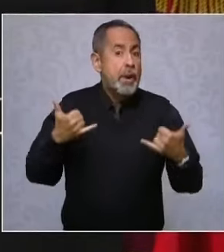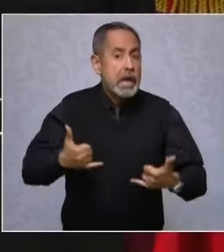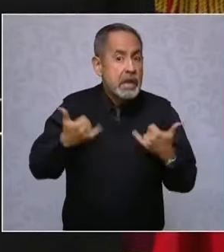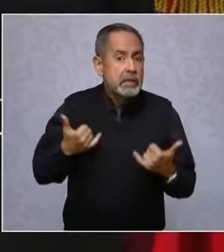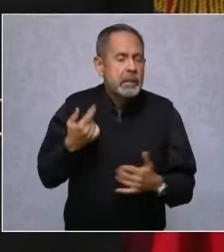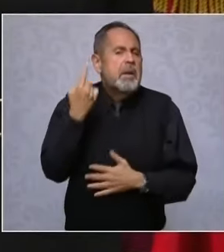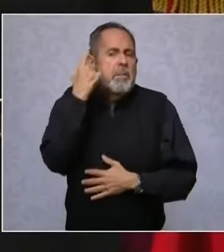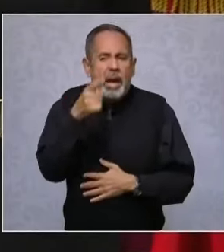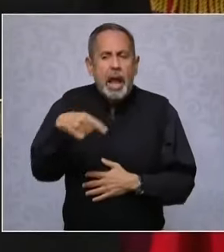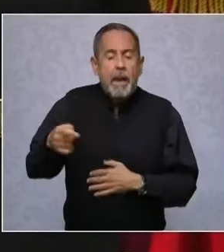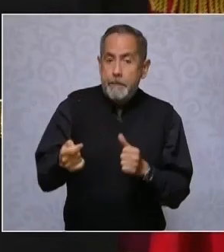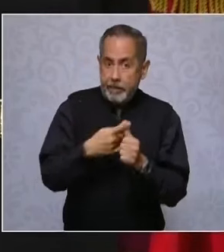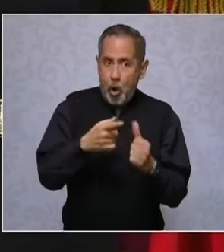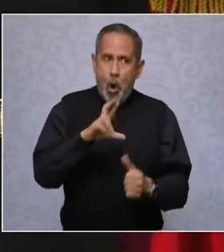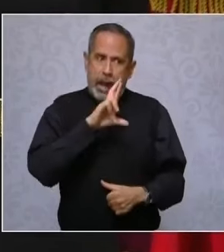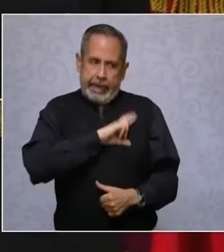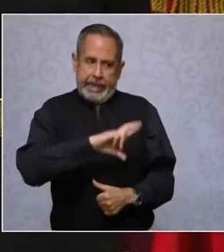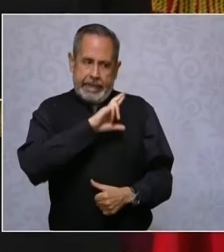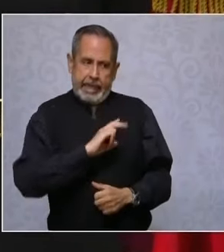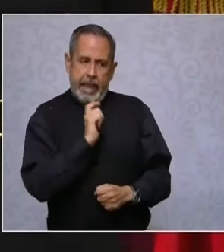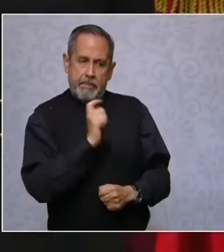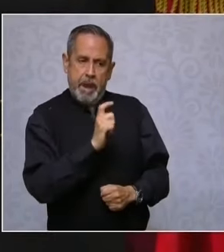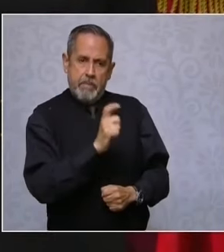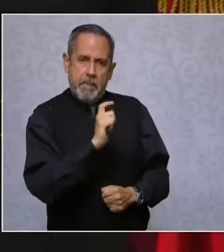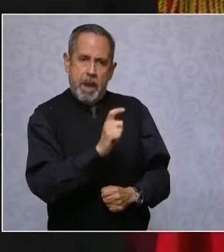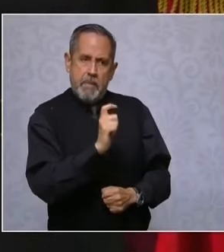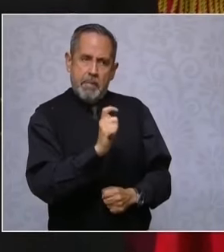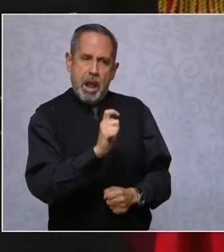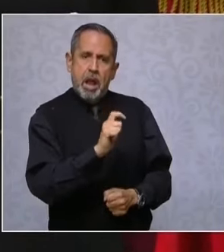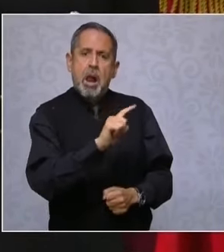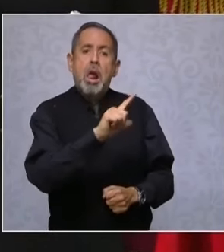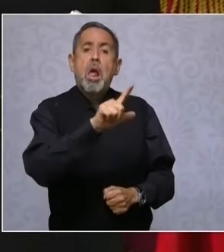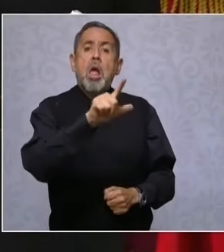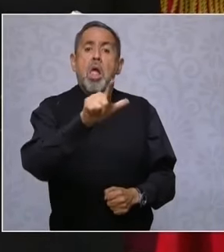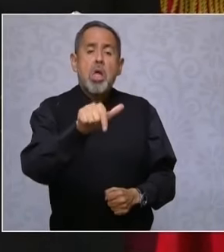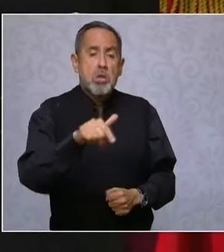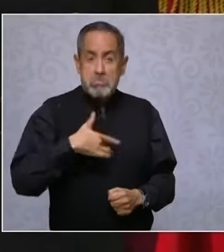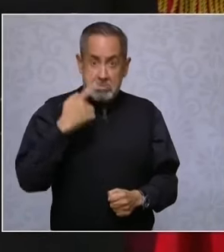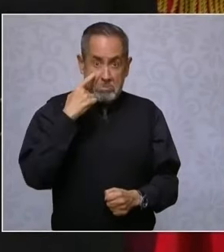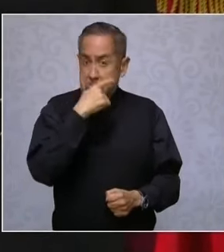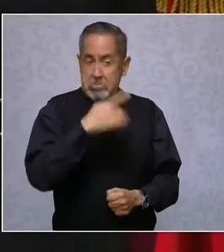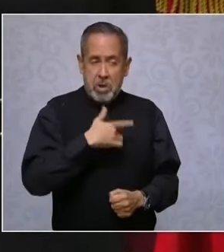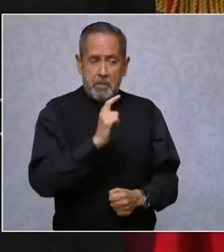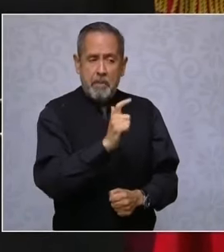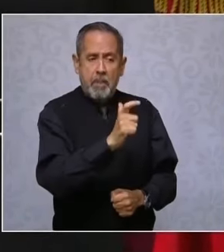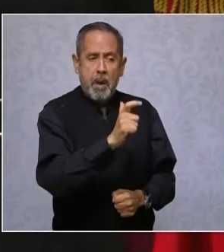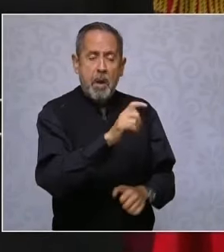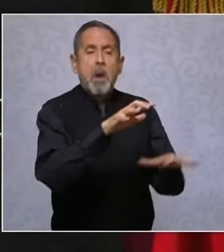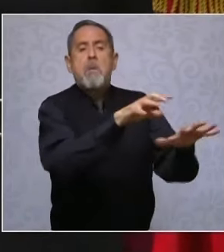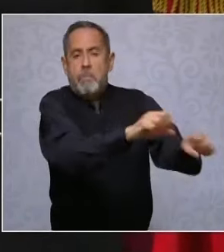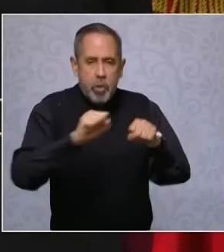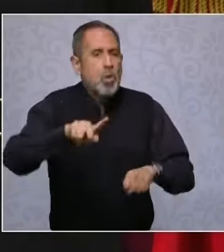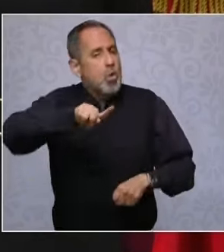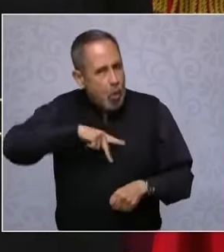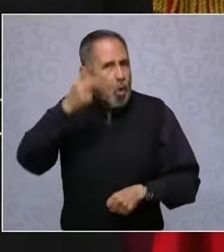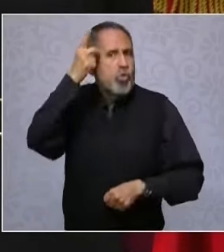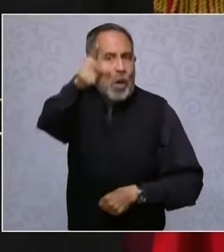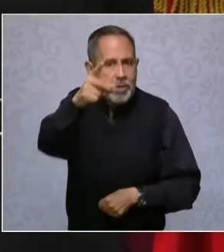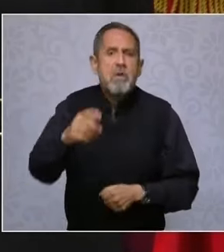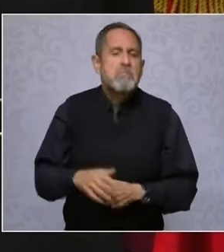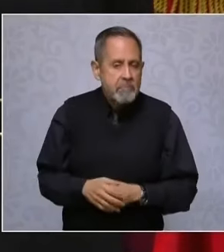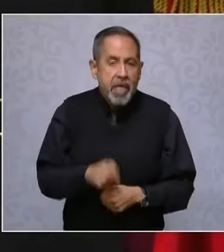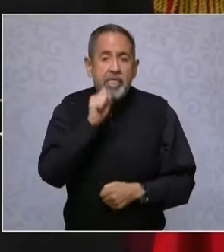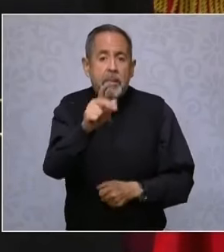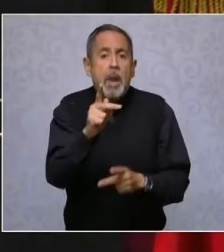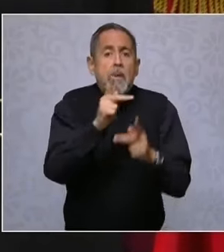primero puedan rentar y después adquirir la vivienda si lo desean. Además, habrá créditos